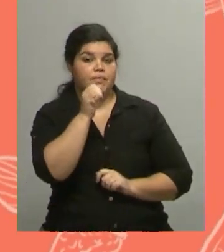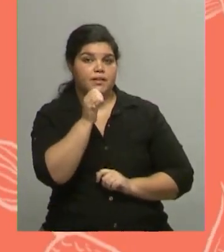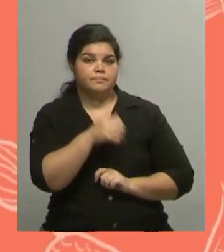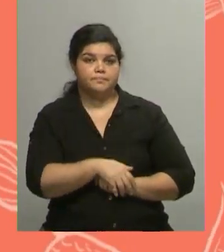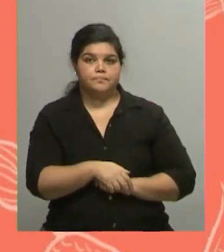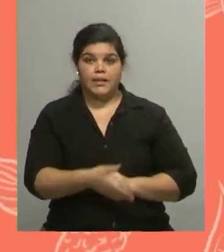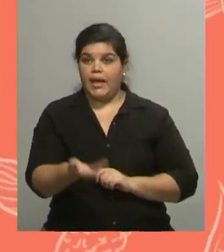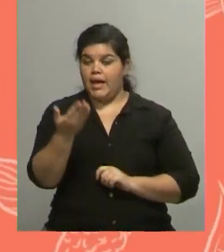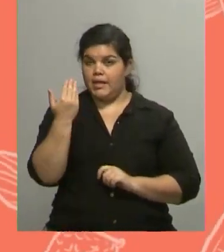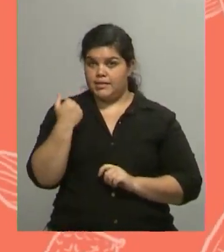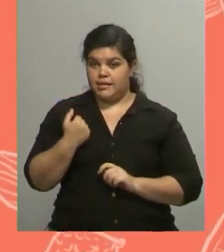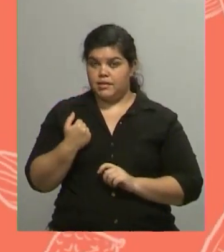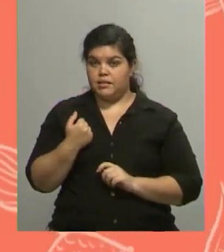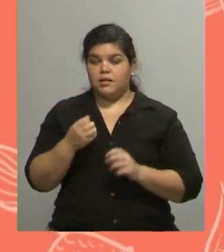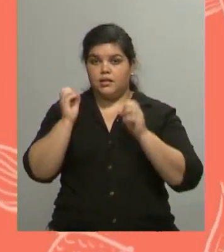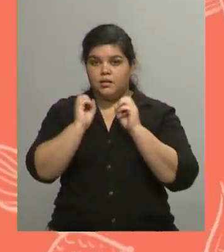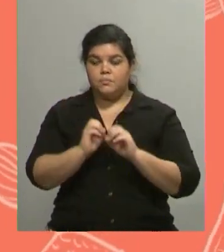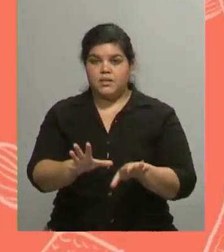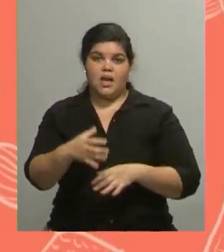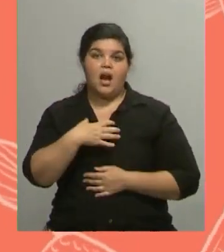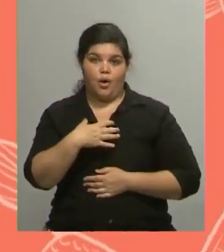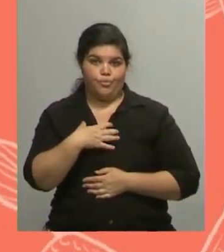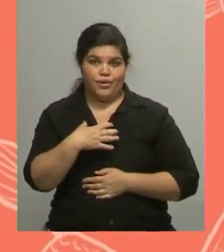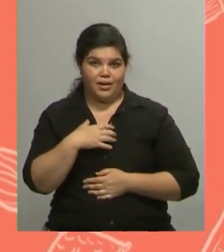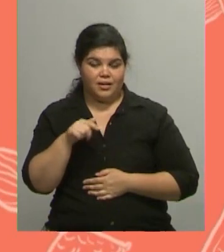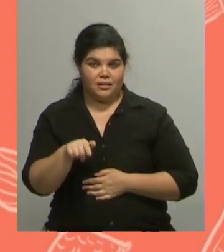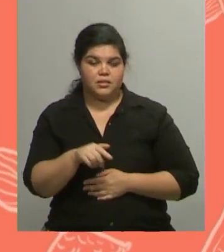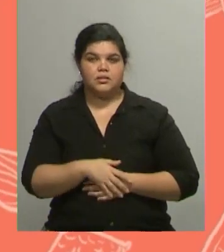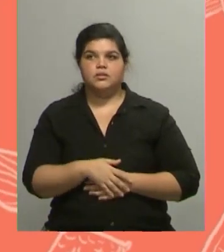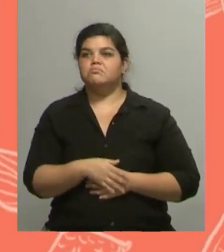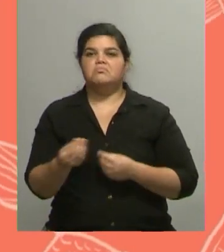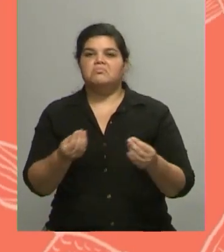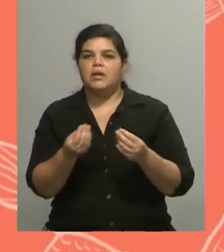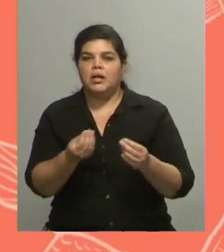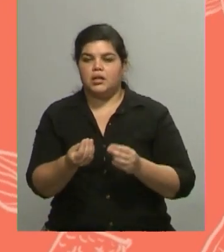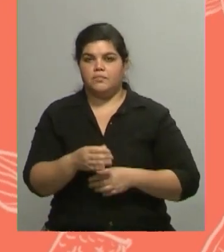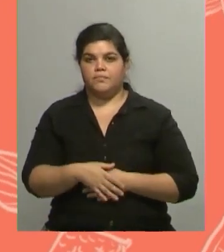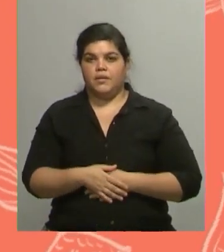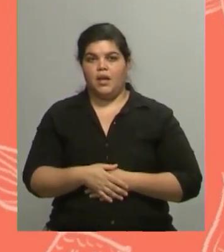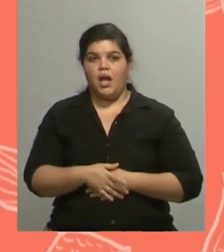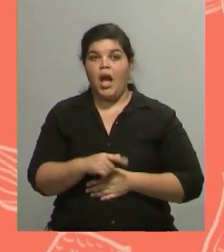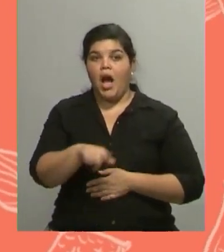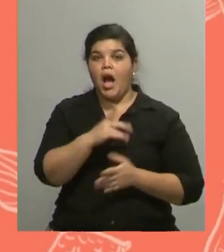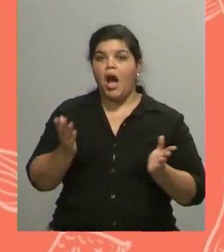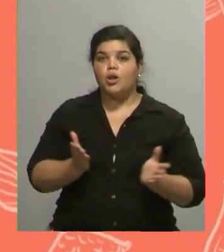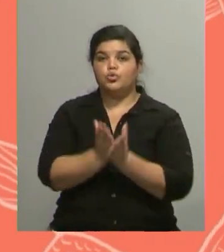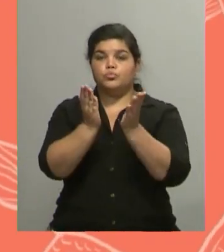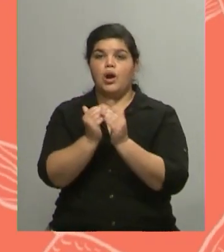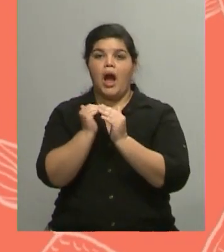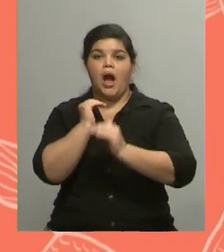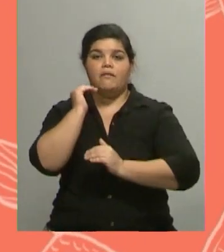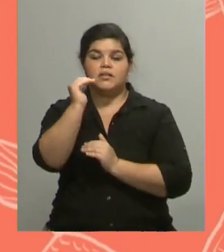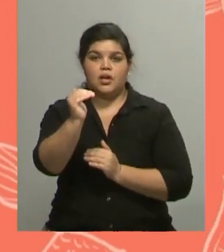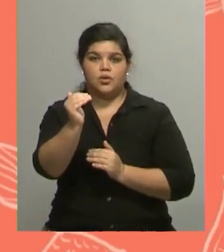nace aulas como para darle salida laboral a los estudiantes avanzados de la